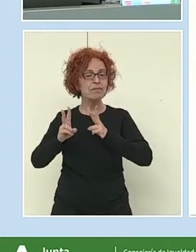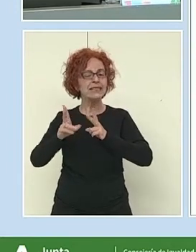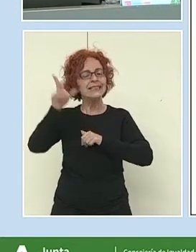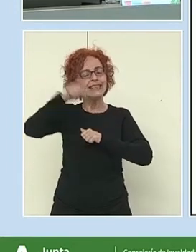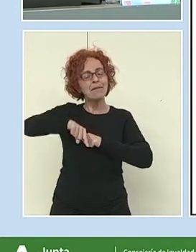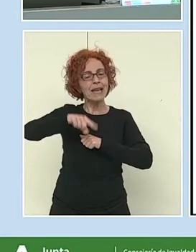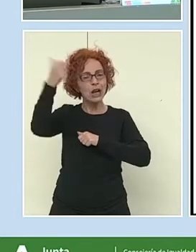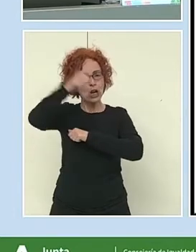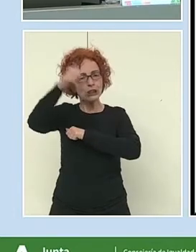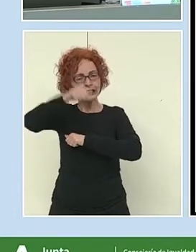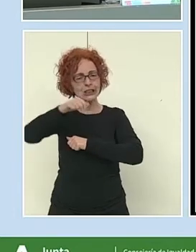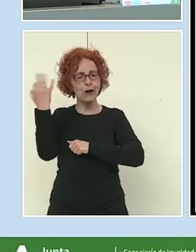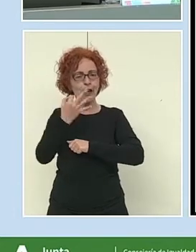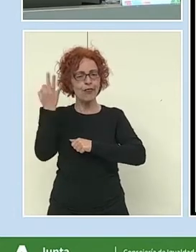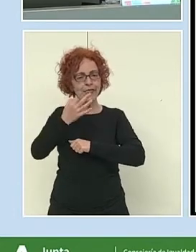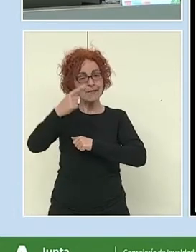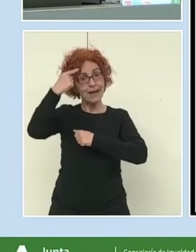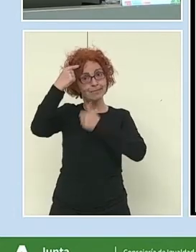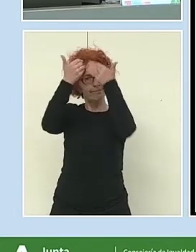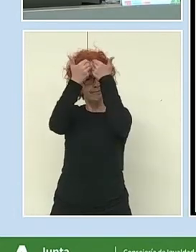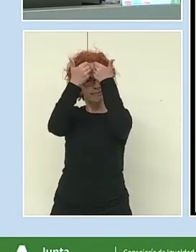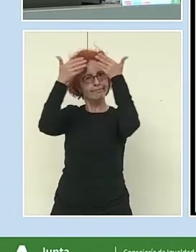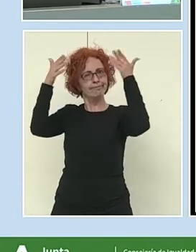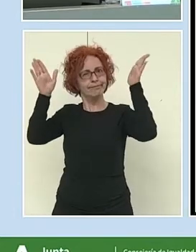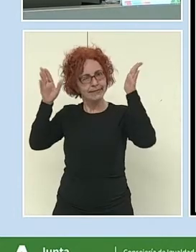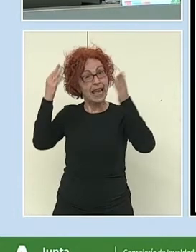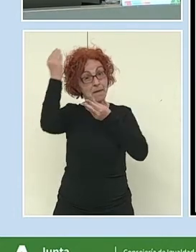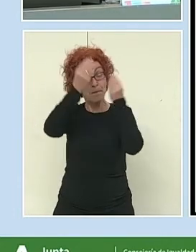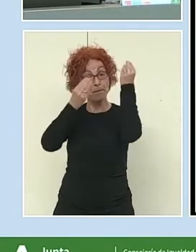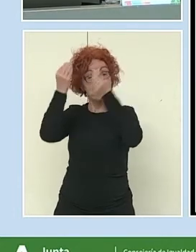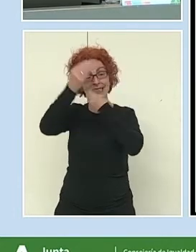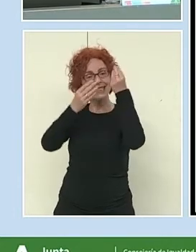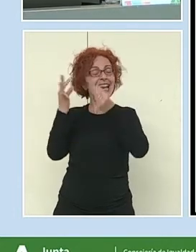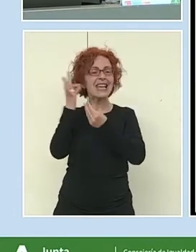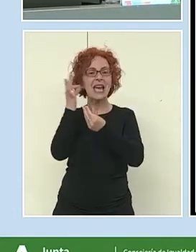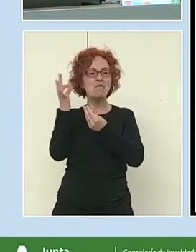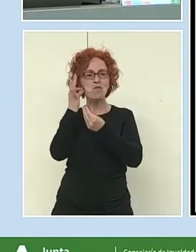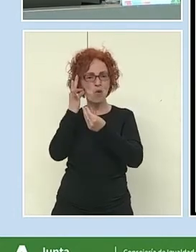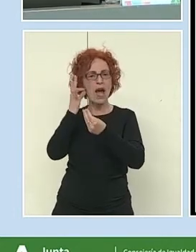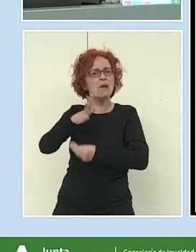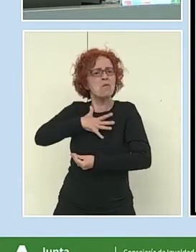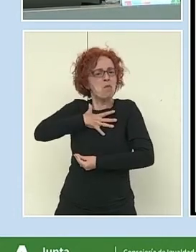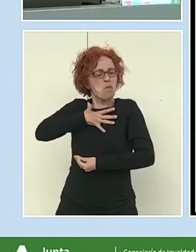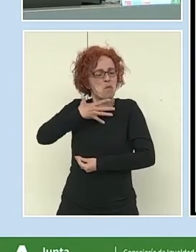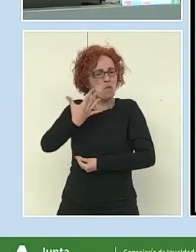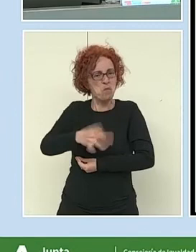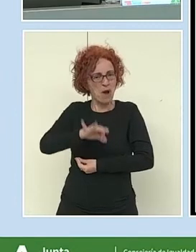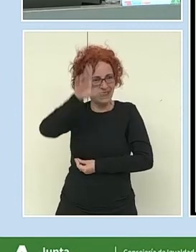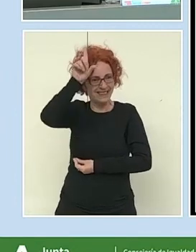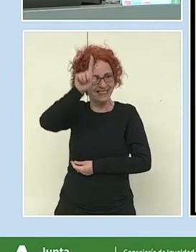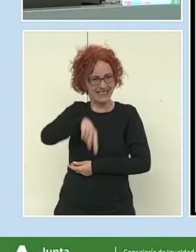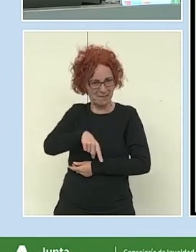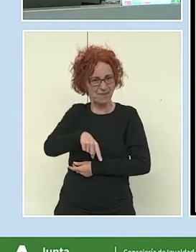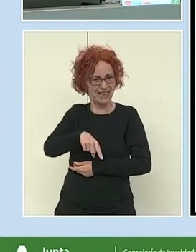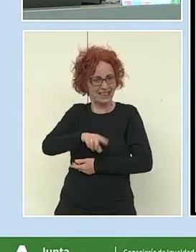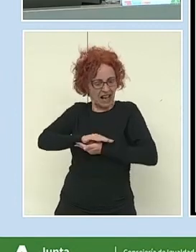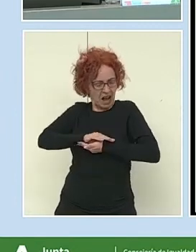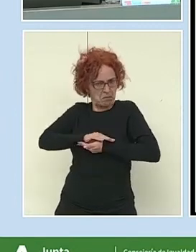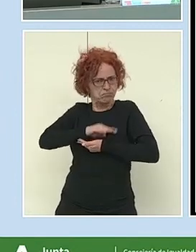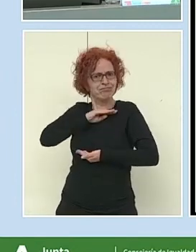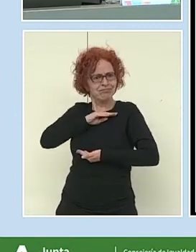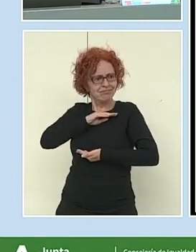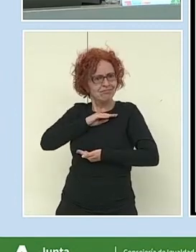tecnología o el ámbito tecnológico-técnico es una cosa solo de ellos y empiecen también a participar y a